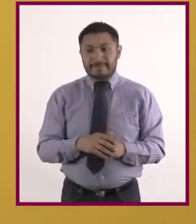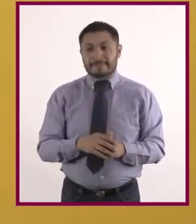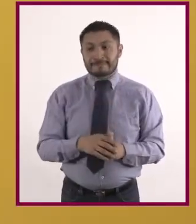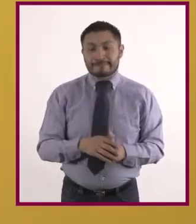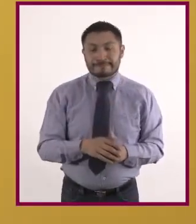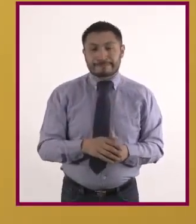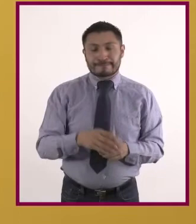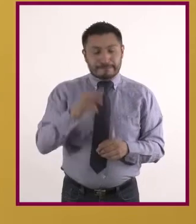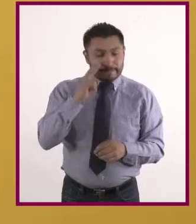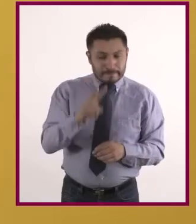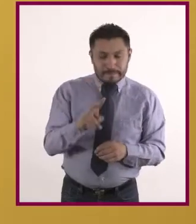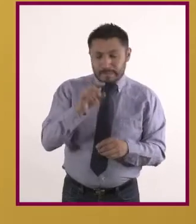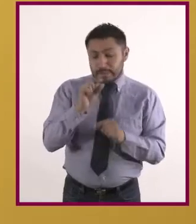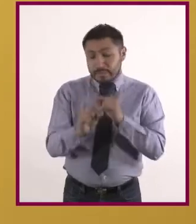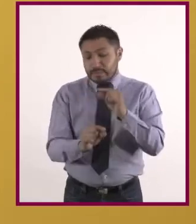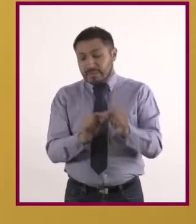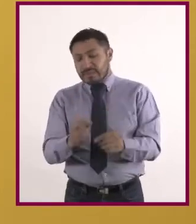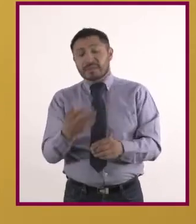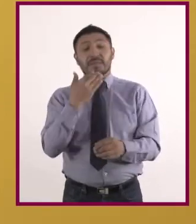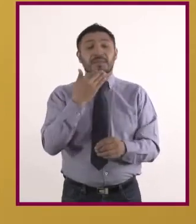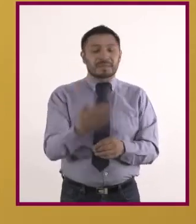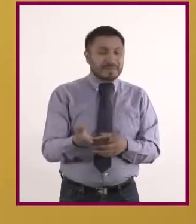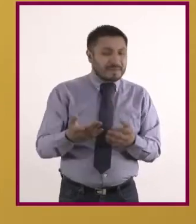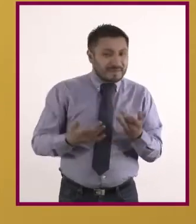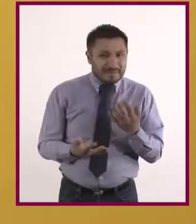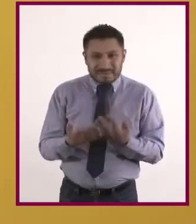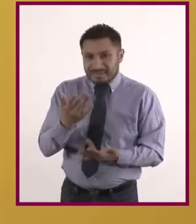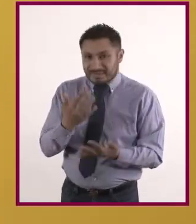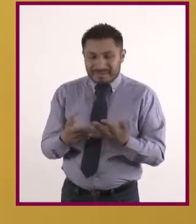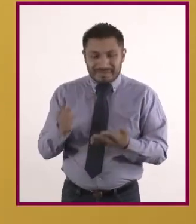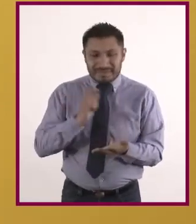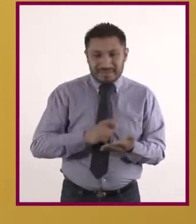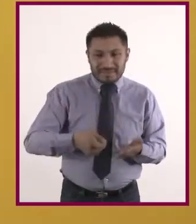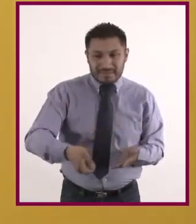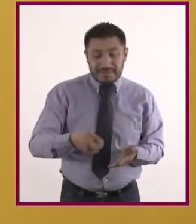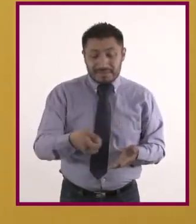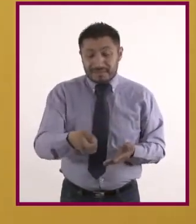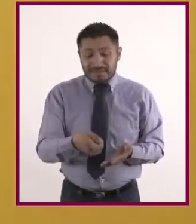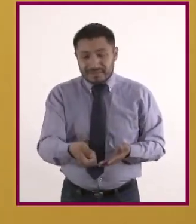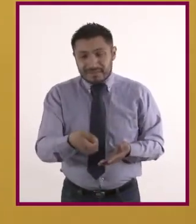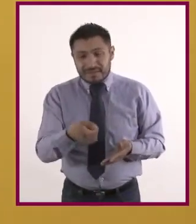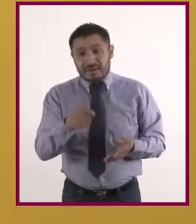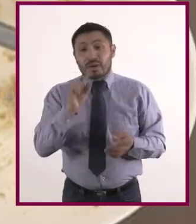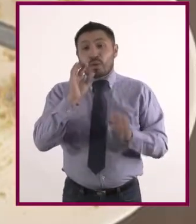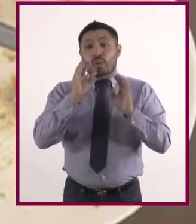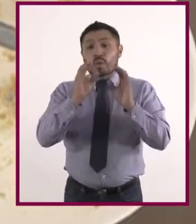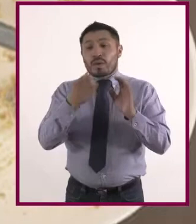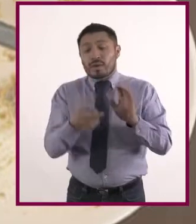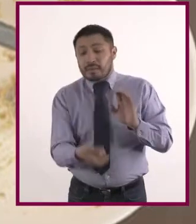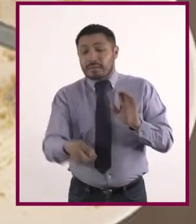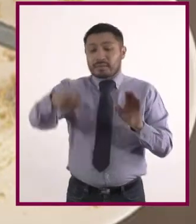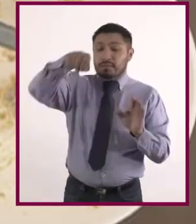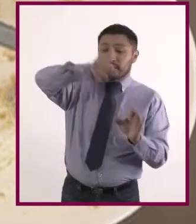Y ya, ya se está empezando a dorar de un lado de nuestras hamburguesitas. Y con cuidado, vamos a voltearlas.